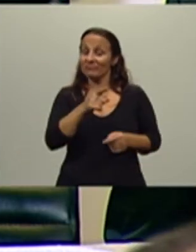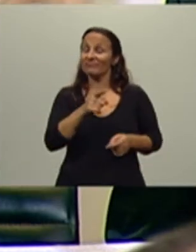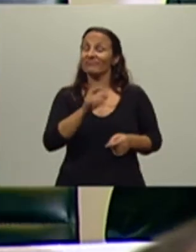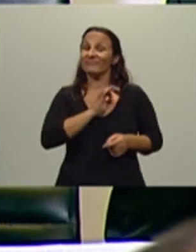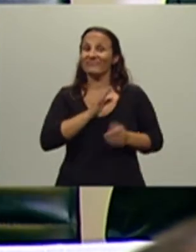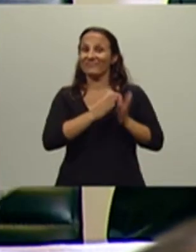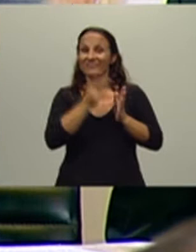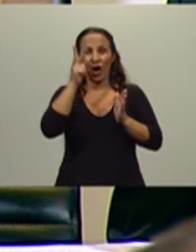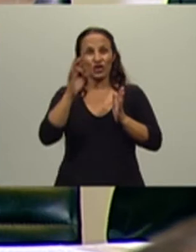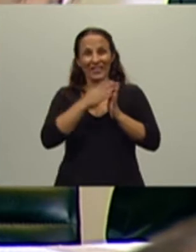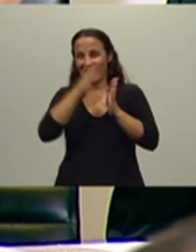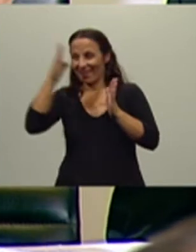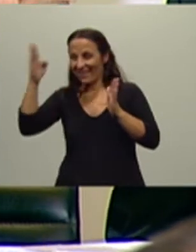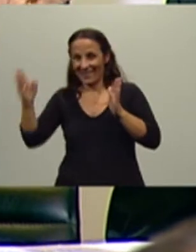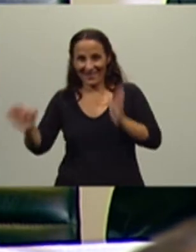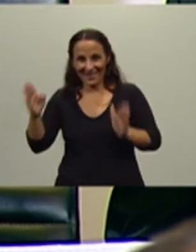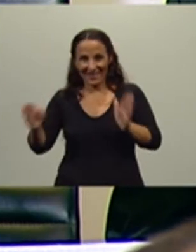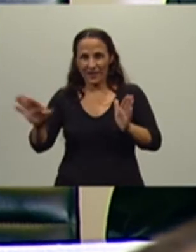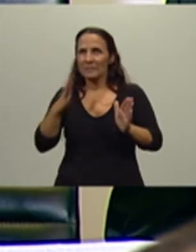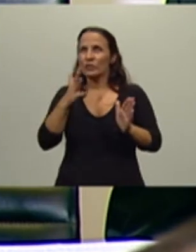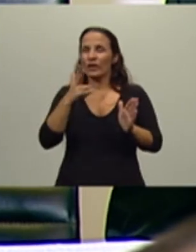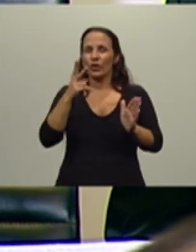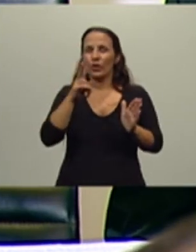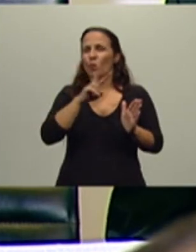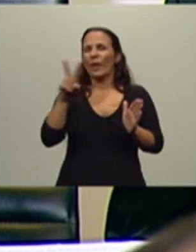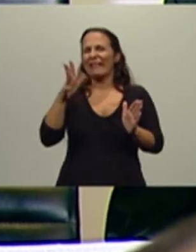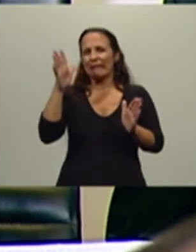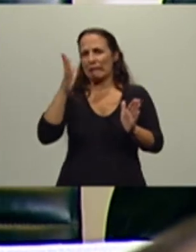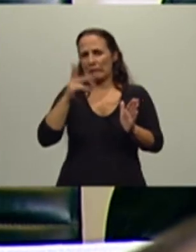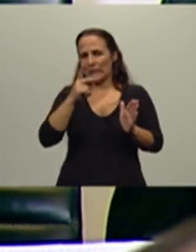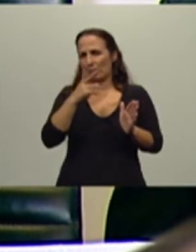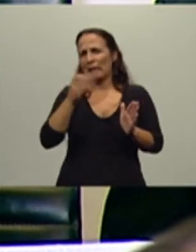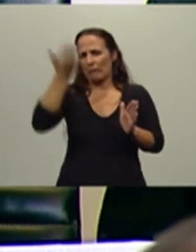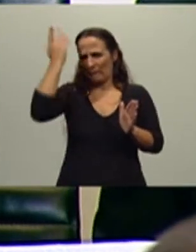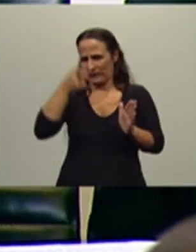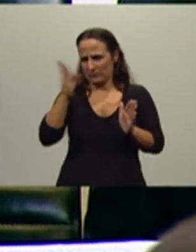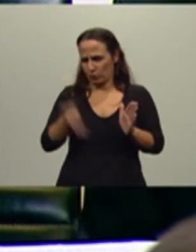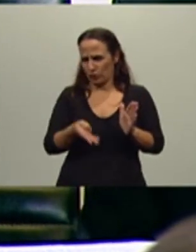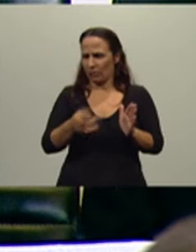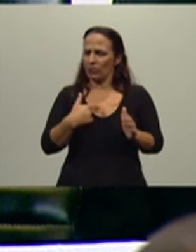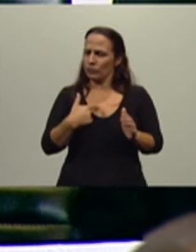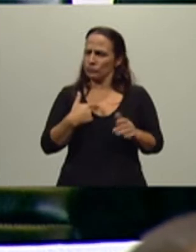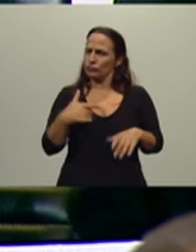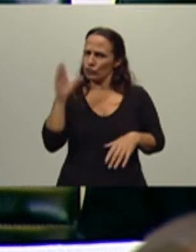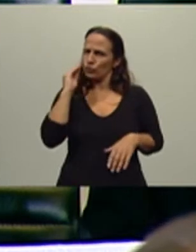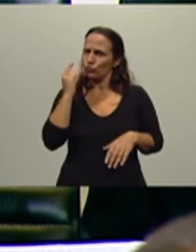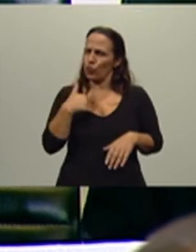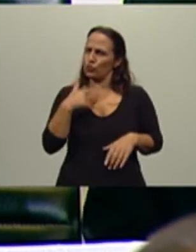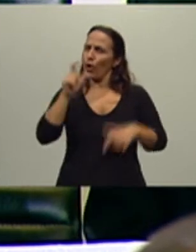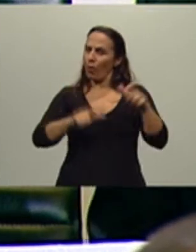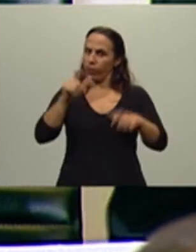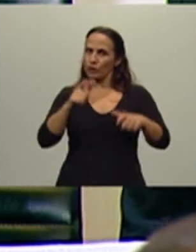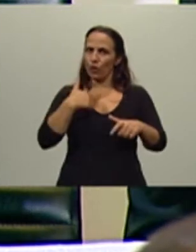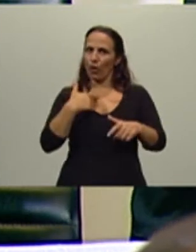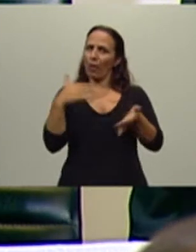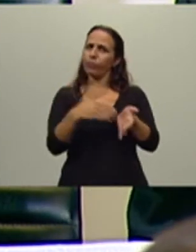los 80, donde llega a estar en un 20 y pico por ciento. Yo escucho a menudo que a todo el mundo, que hay mucha gente prometiendo que van a